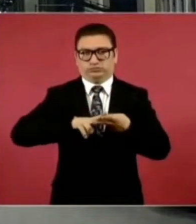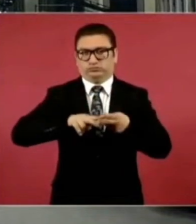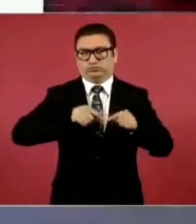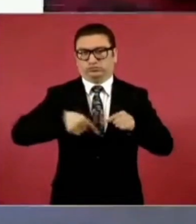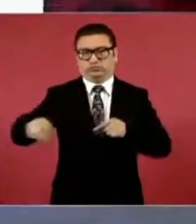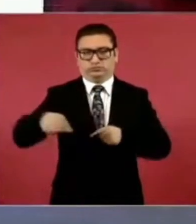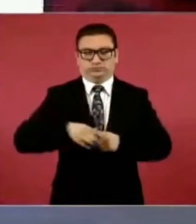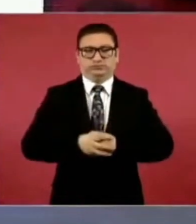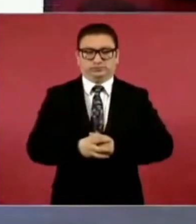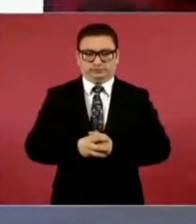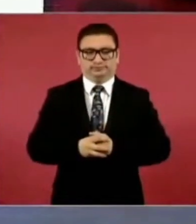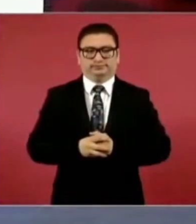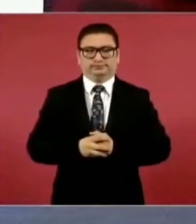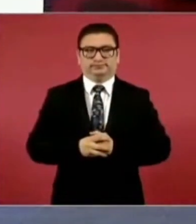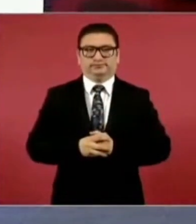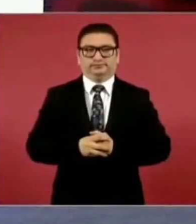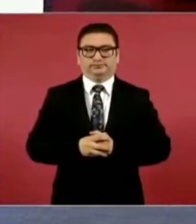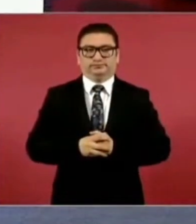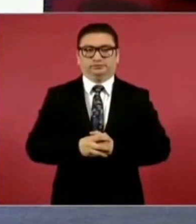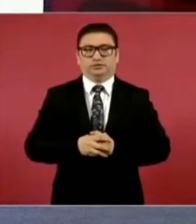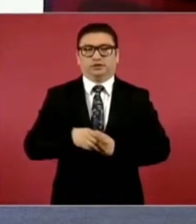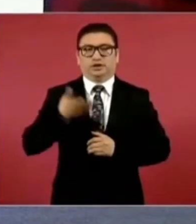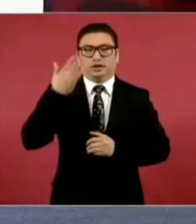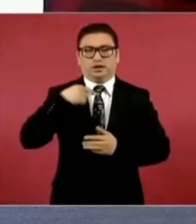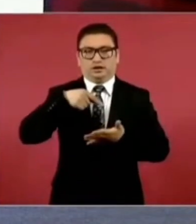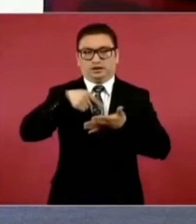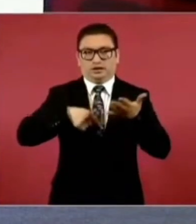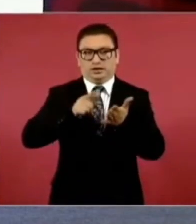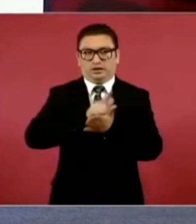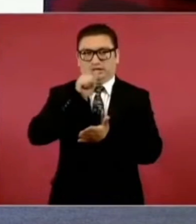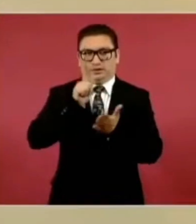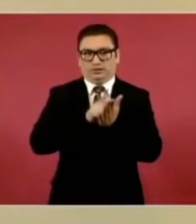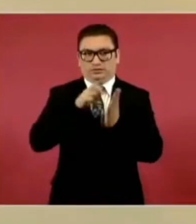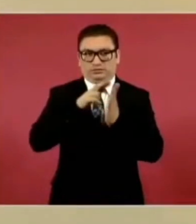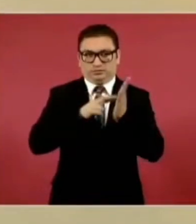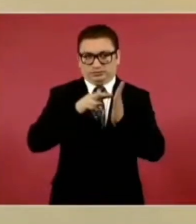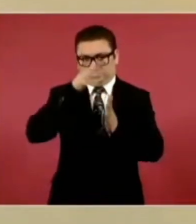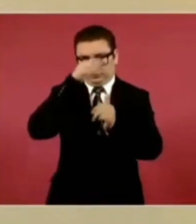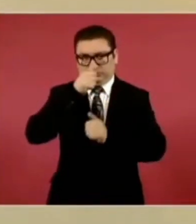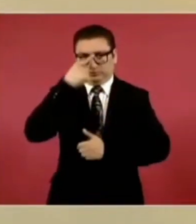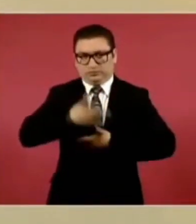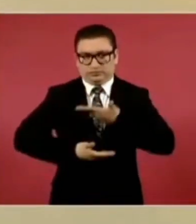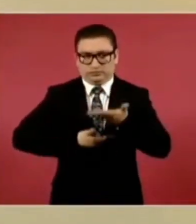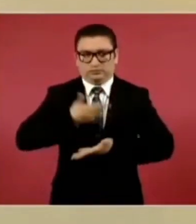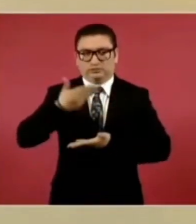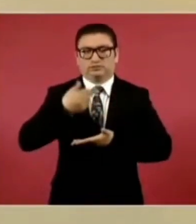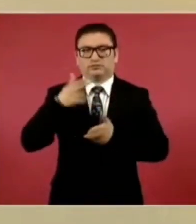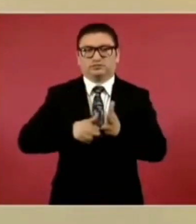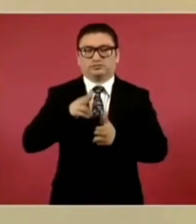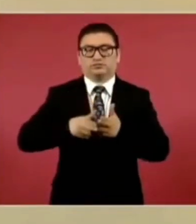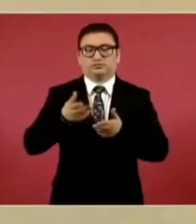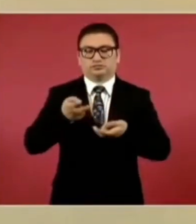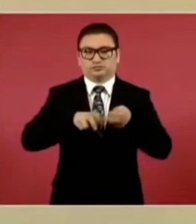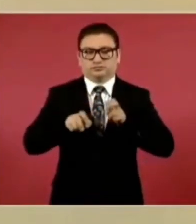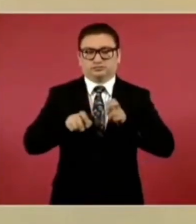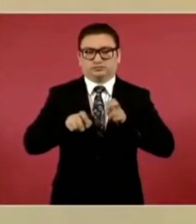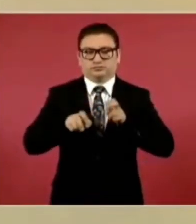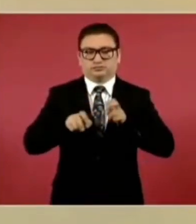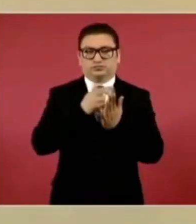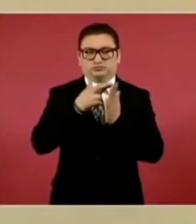pasajeros en términos de lo dispuesto por la Ley Reglamentaria de los Servicios Ferroviarios y su reglamento.